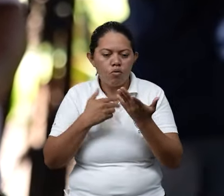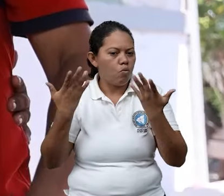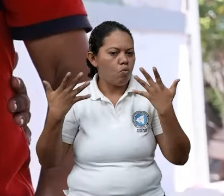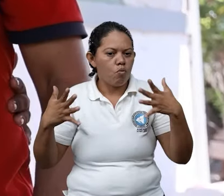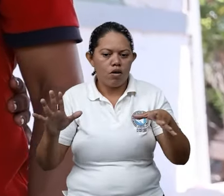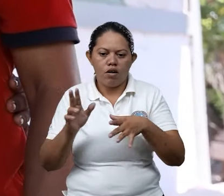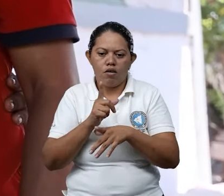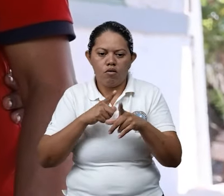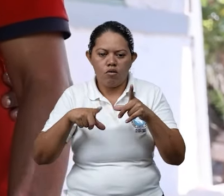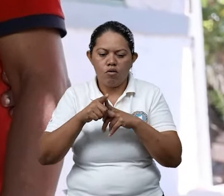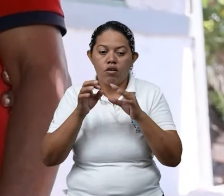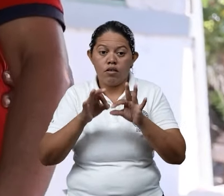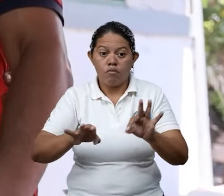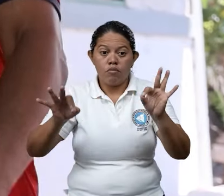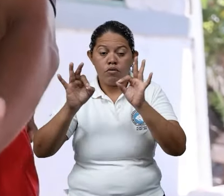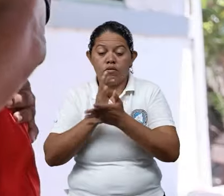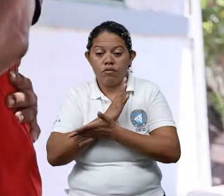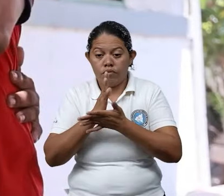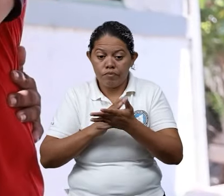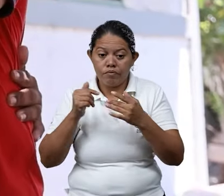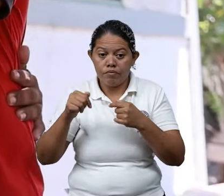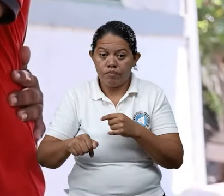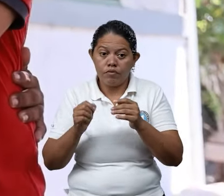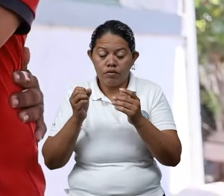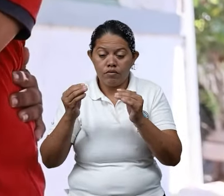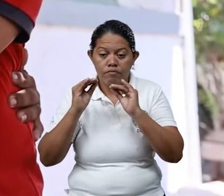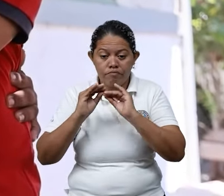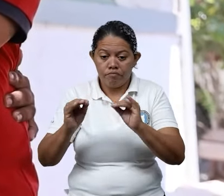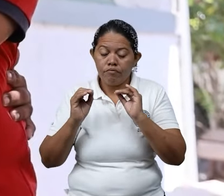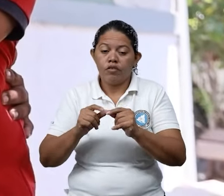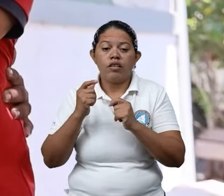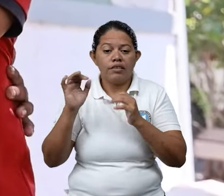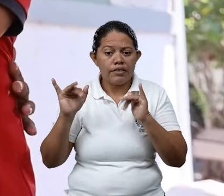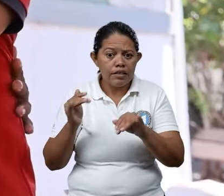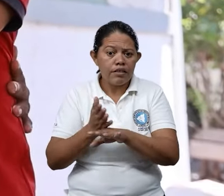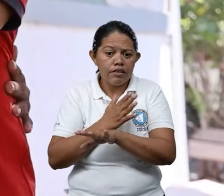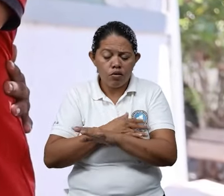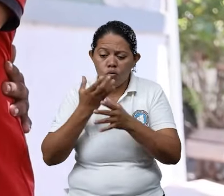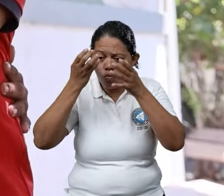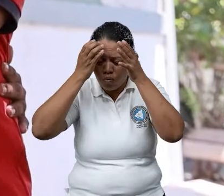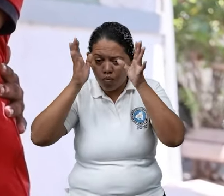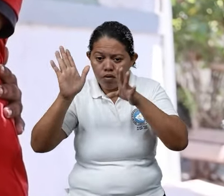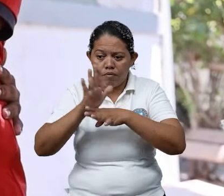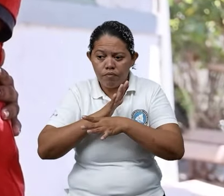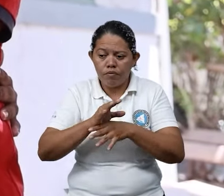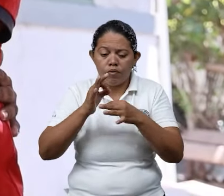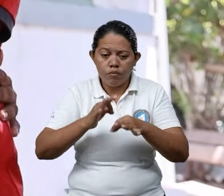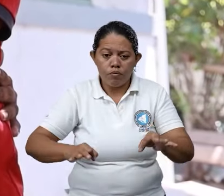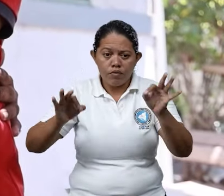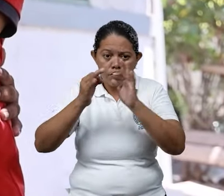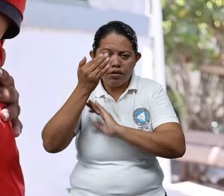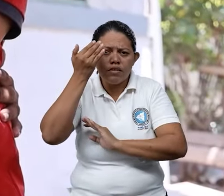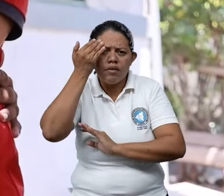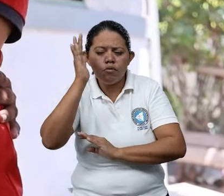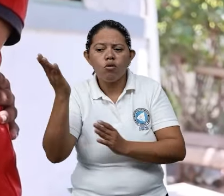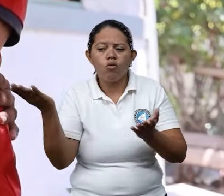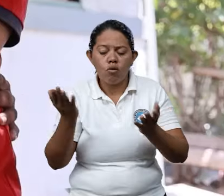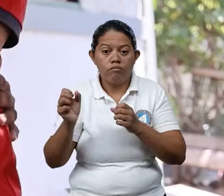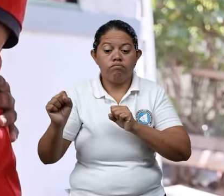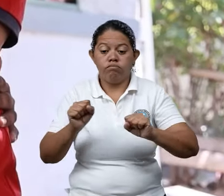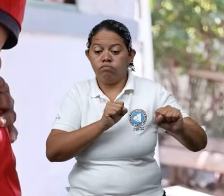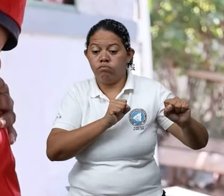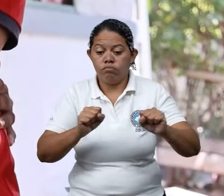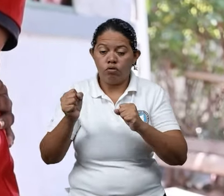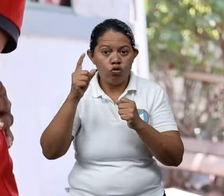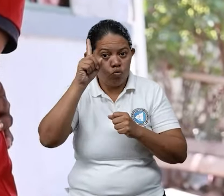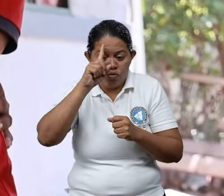cualquier momento y es muy interesante estar preparado, estar listo ante cualquier eventualidad. Sabemos que los terremotos